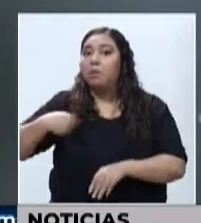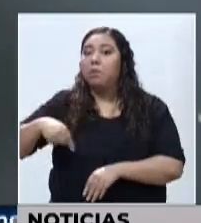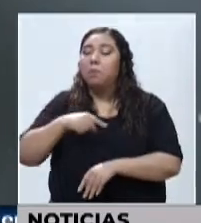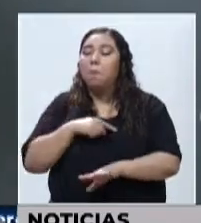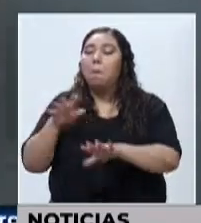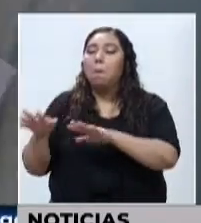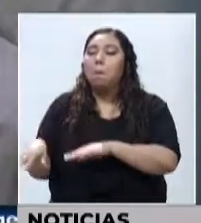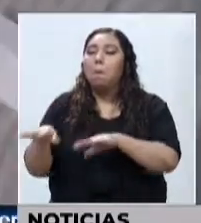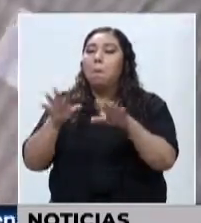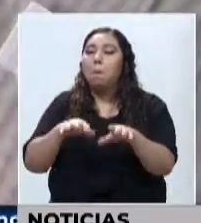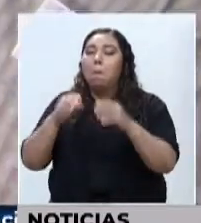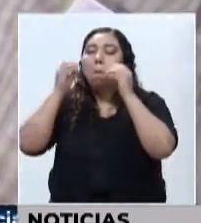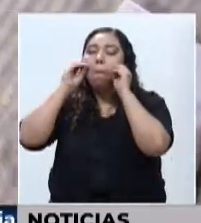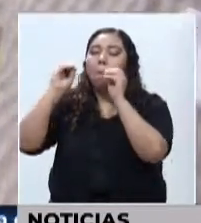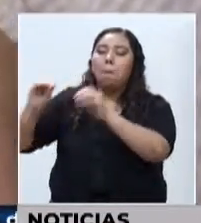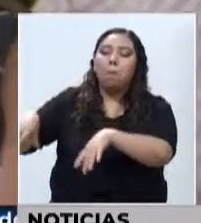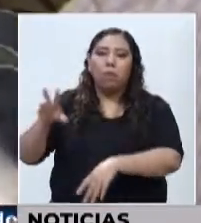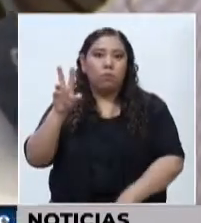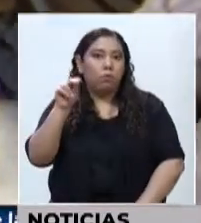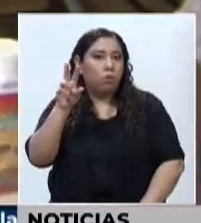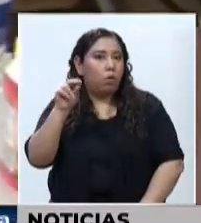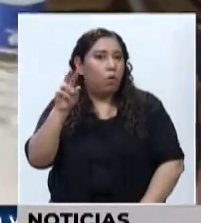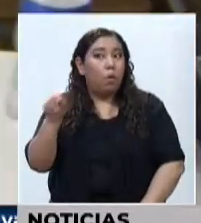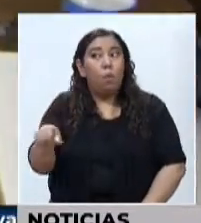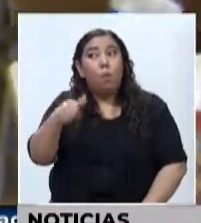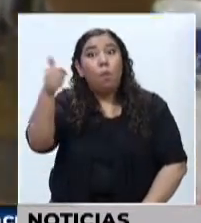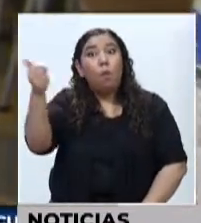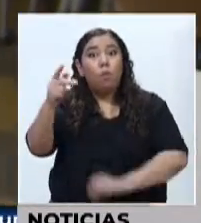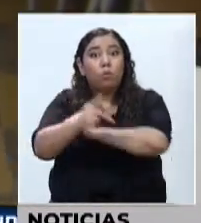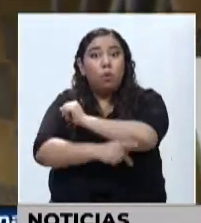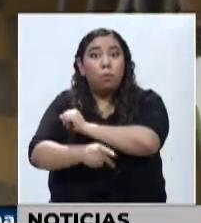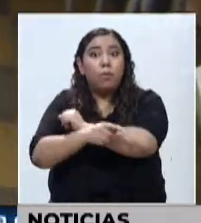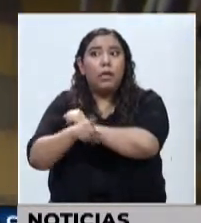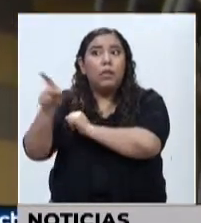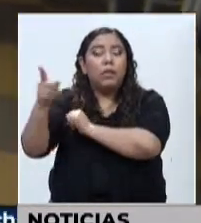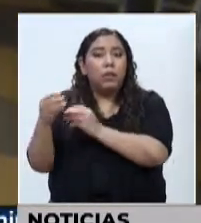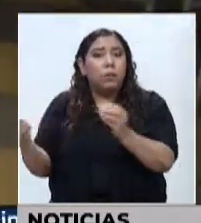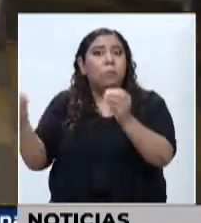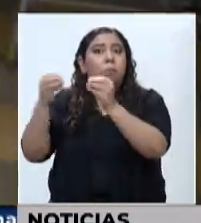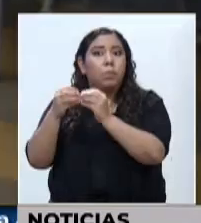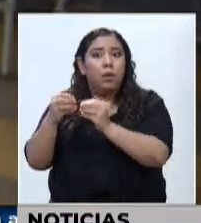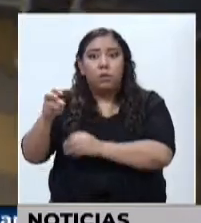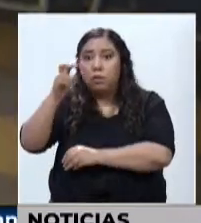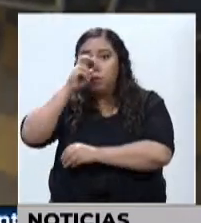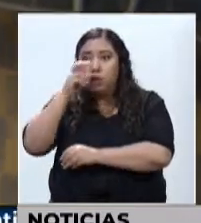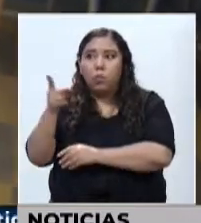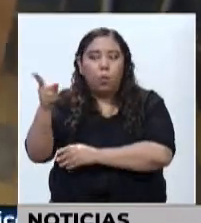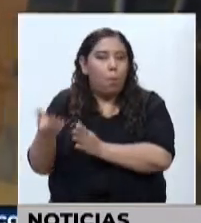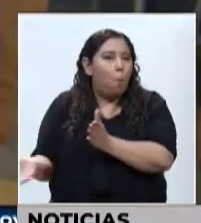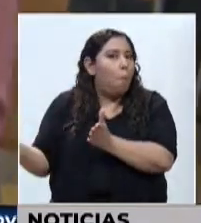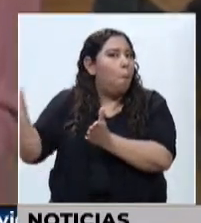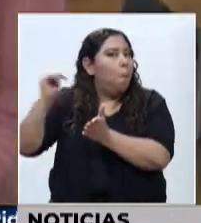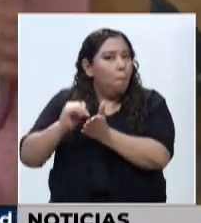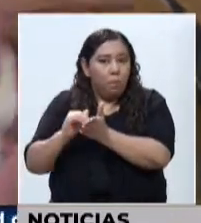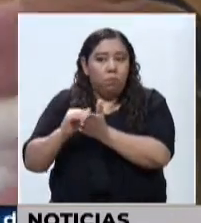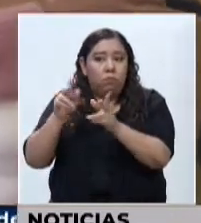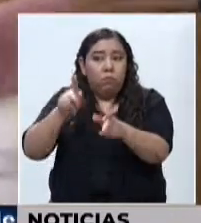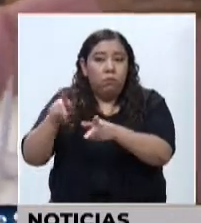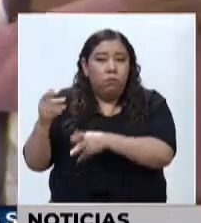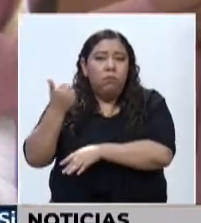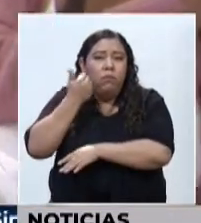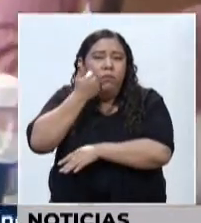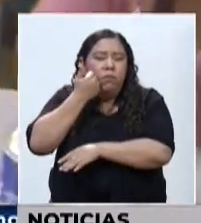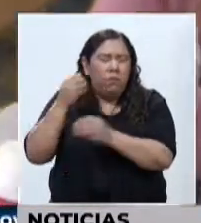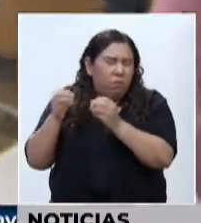ocurrir como en otros países que están tomando medidas restrictivas bastante rígidas, están tomando